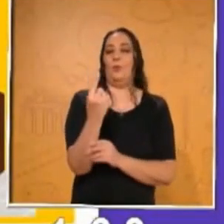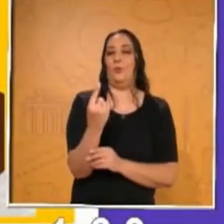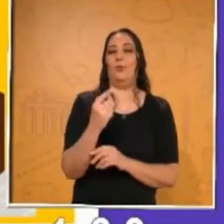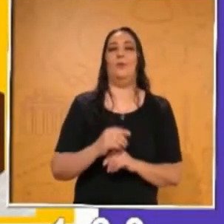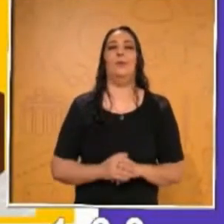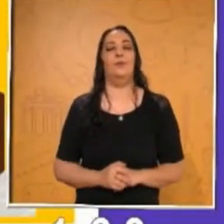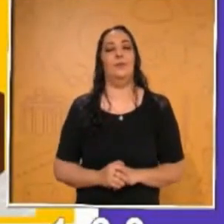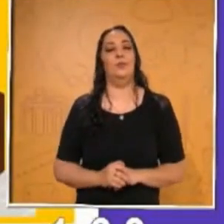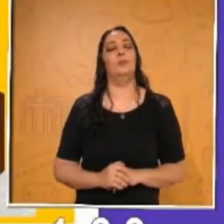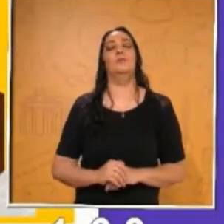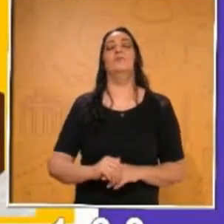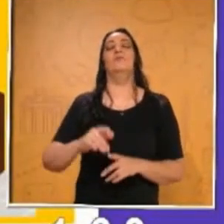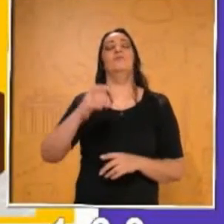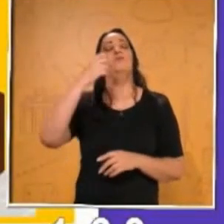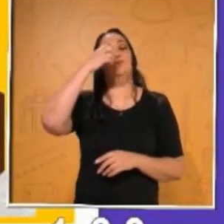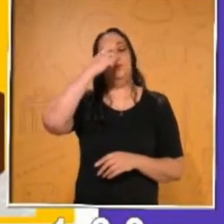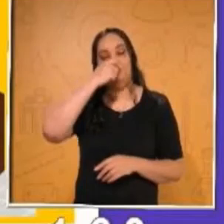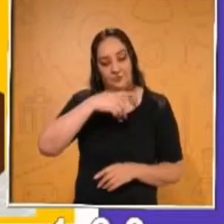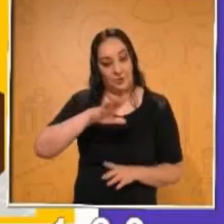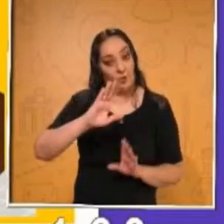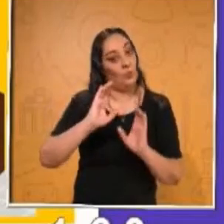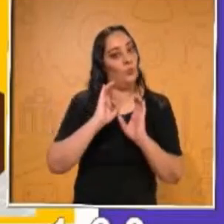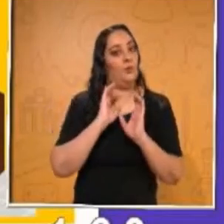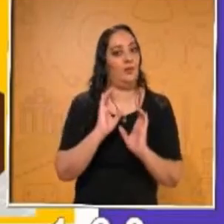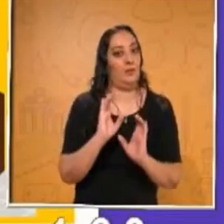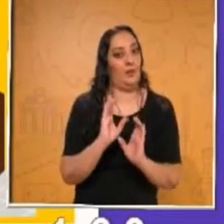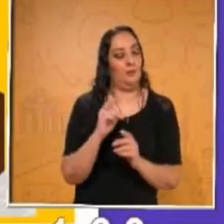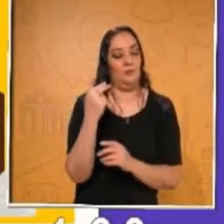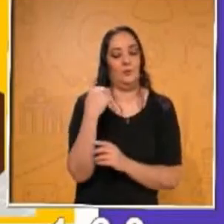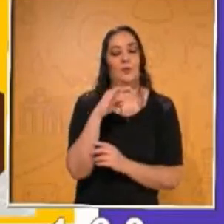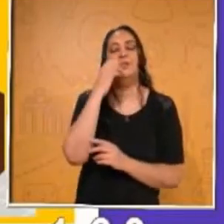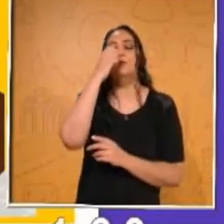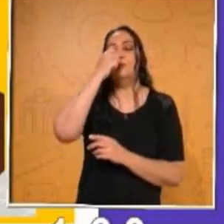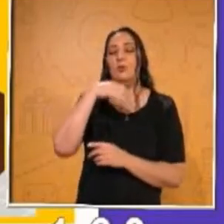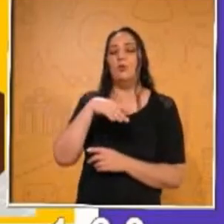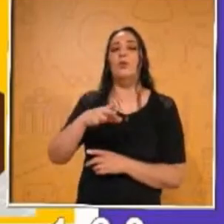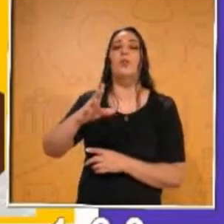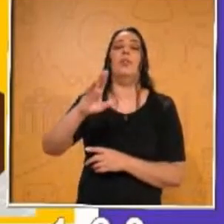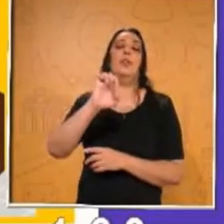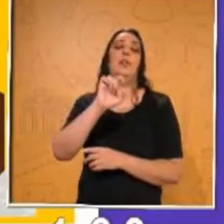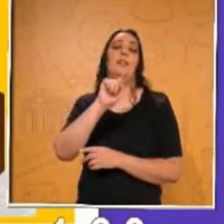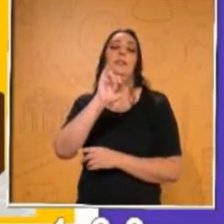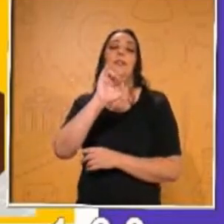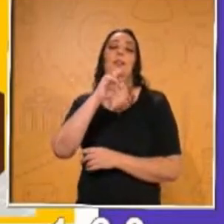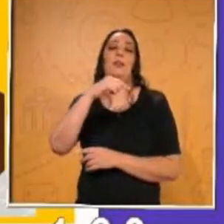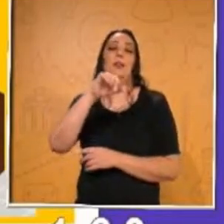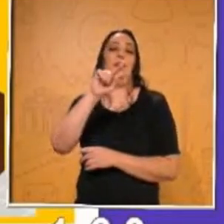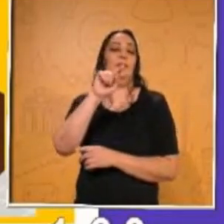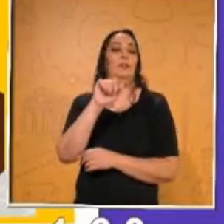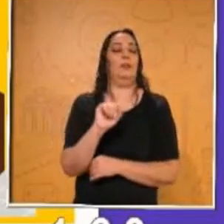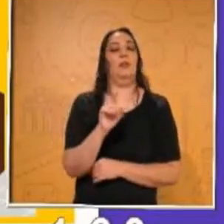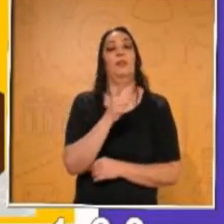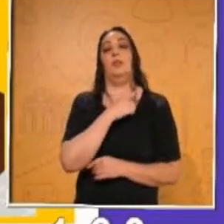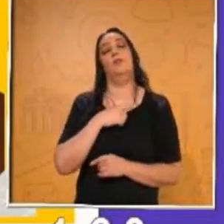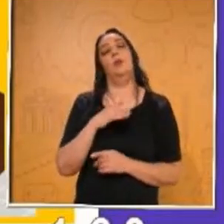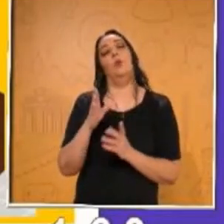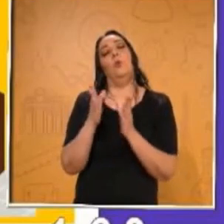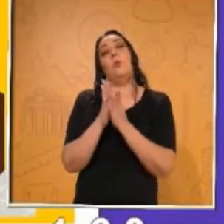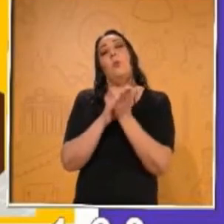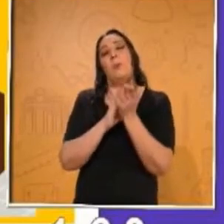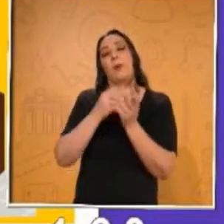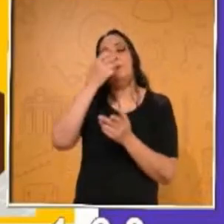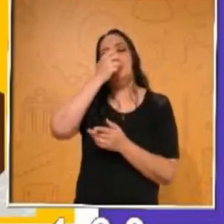estornudo de etiqueta. Al toser o estornudar, cubre tu boca y nariz con un pañuelo desechable y tíralo a la basura.